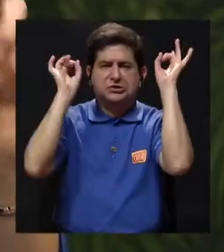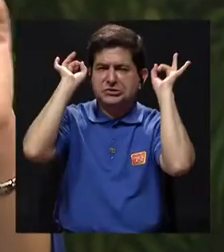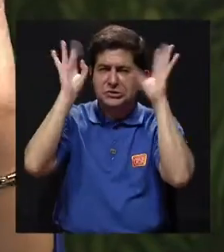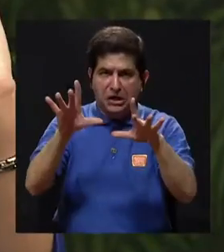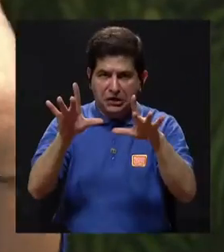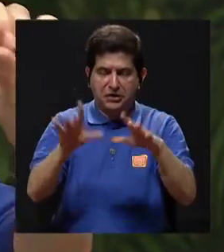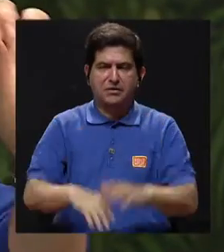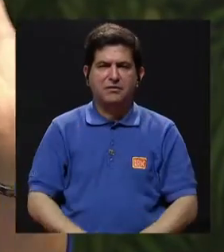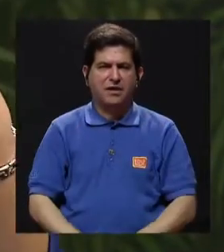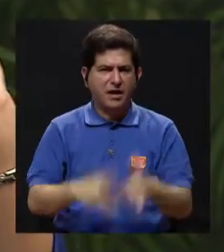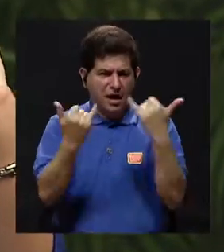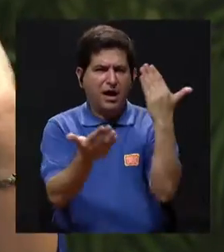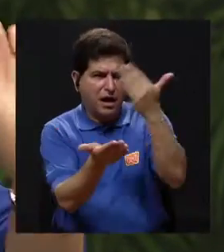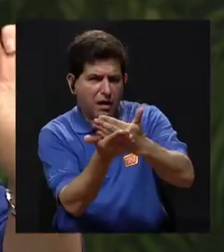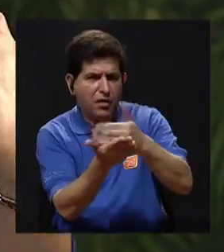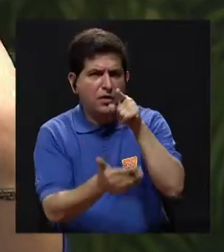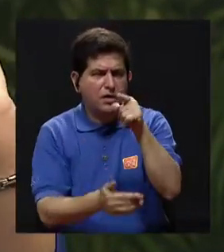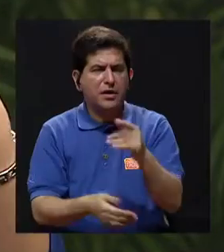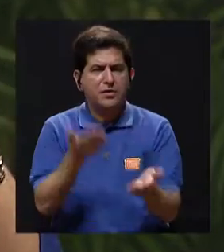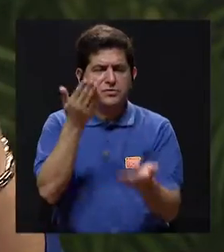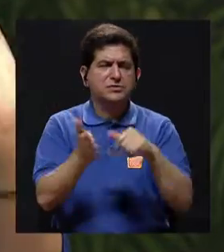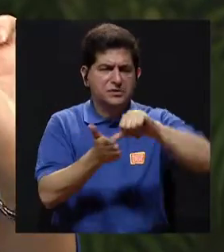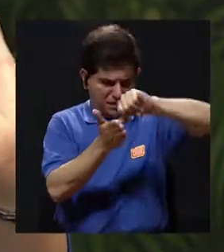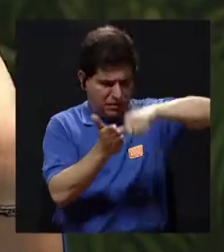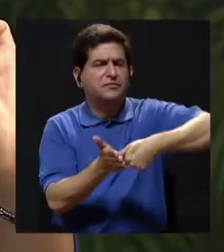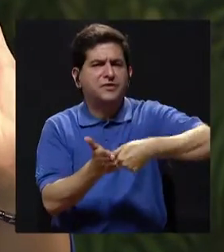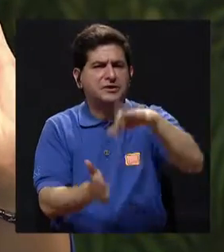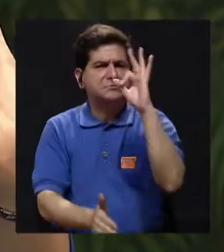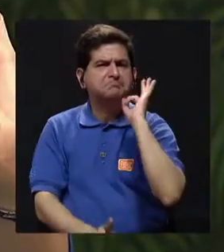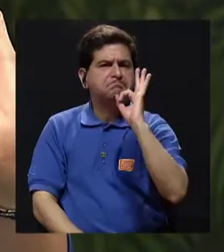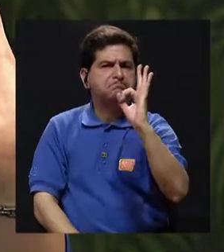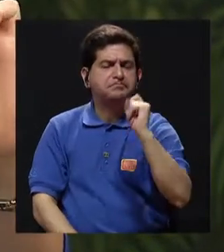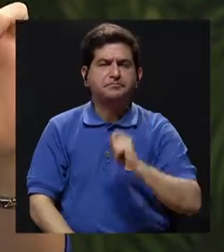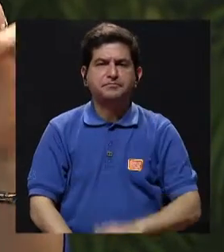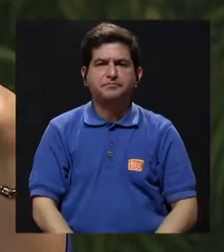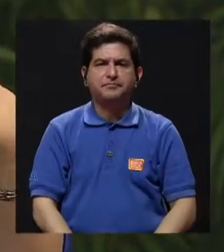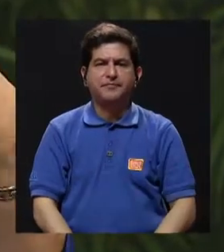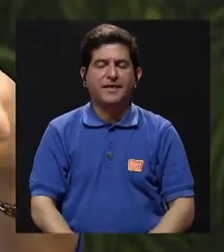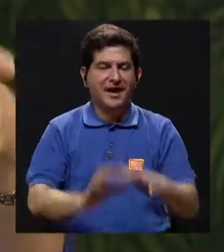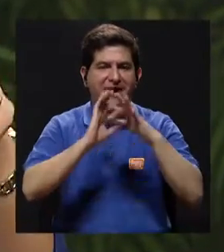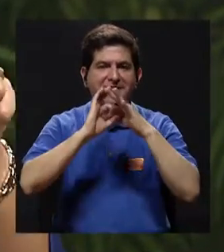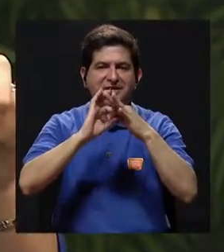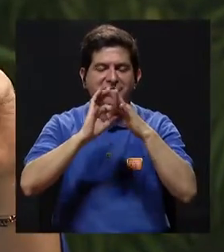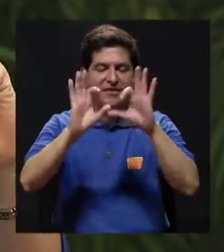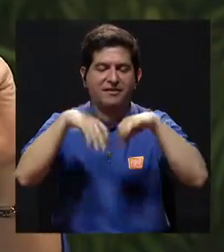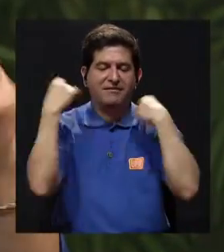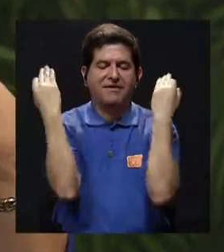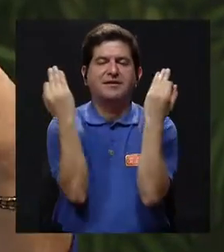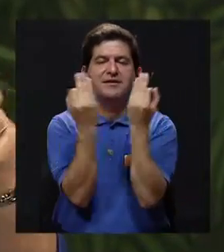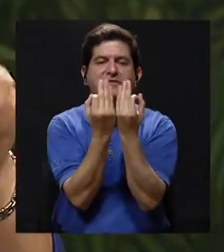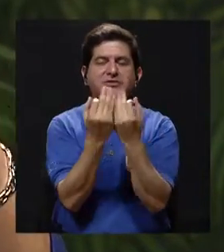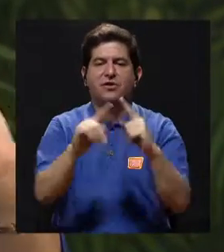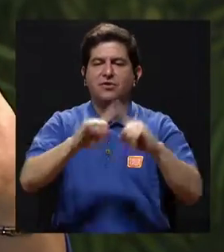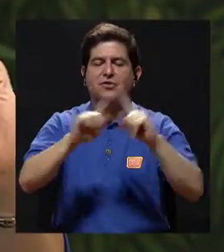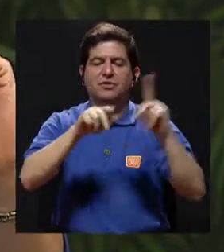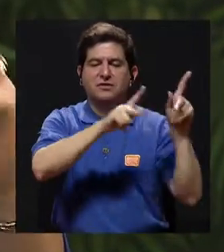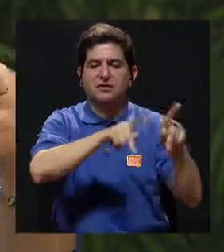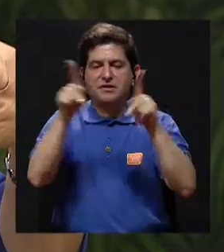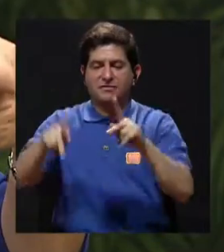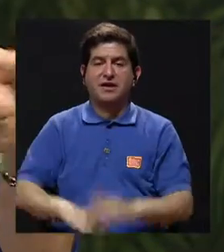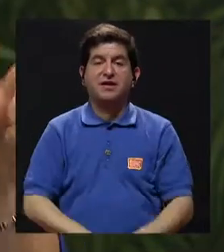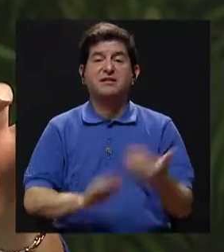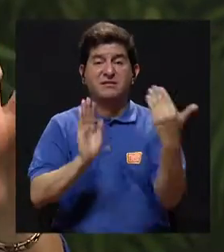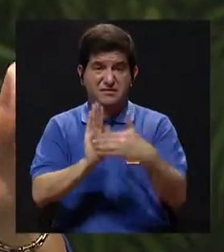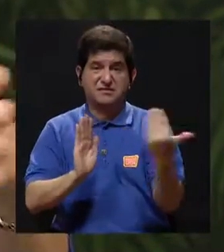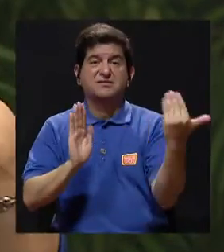Quisiera detenerme en este punto, don Javier, porque usted yo creo que lo ha enfatizado muy bien, el hecho de las relaciones familiares e interpersonales también